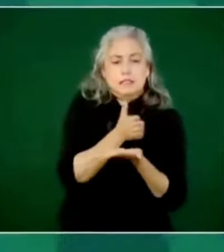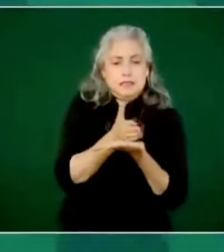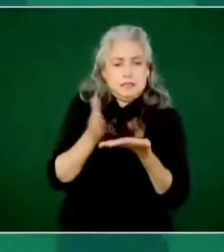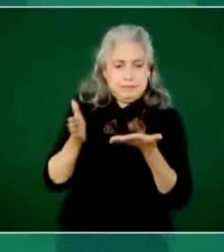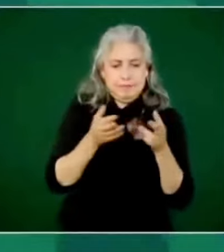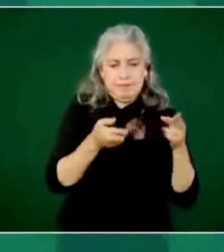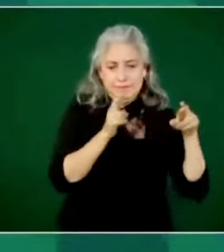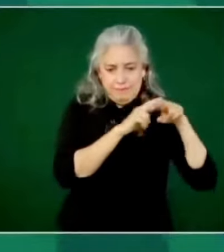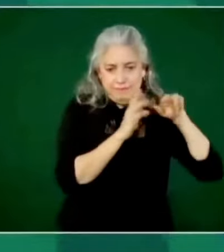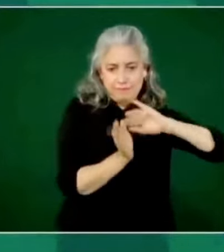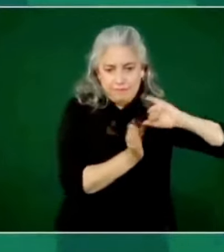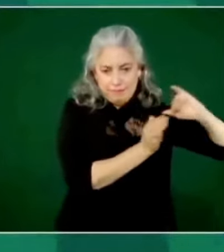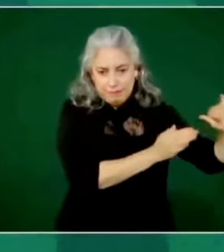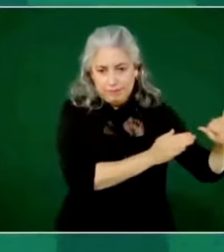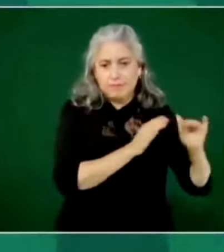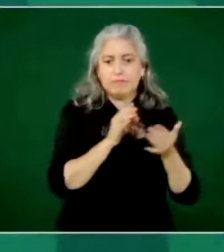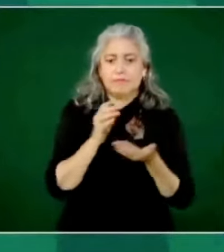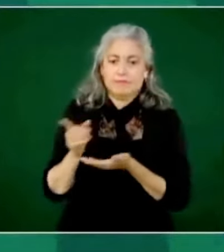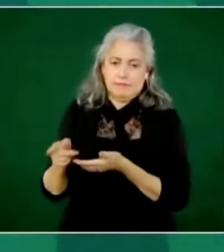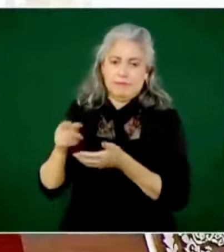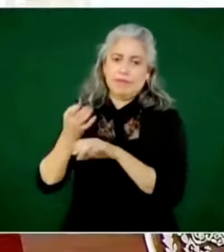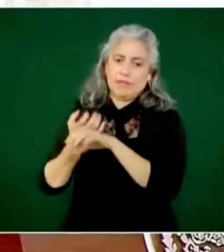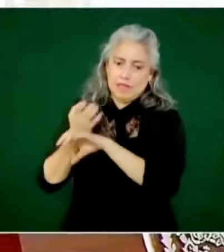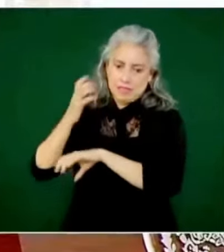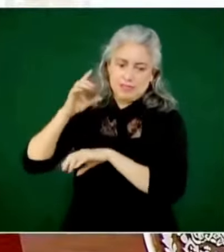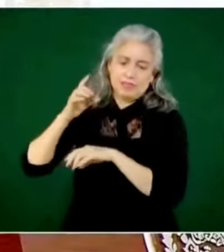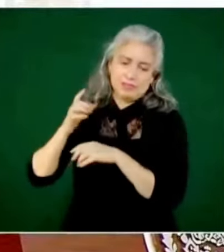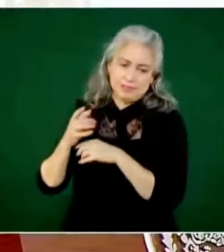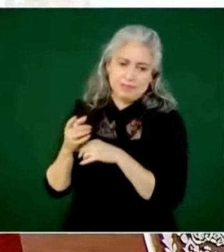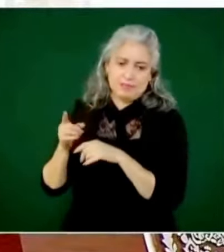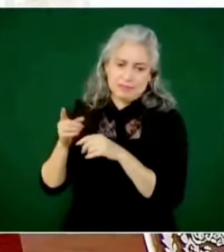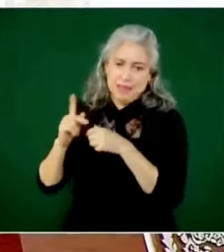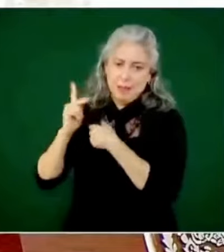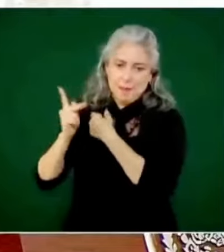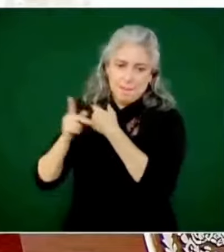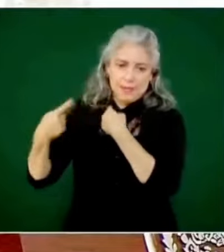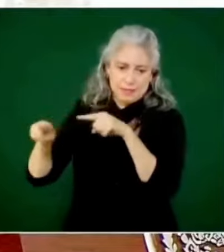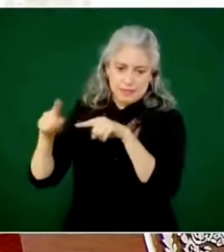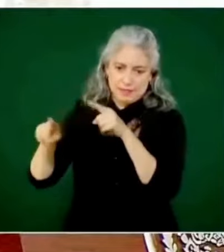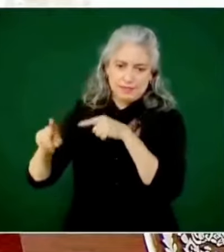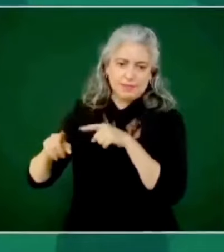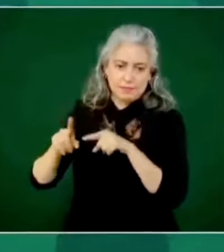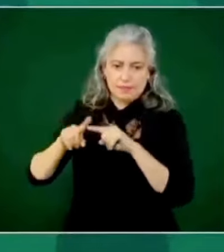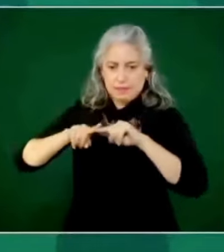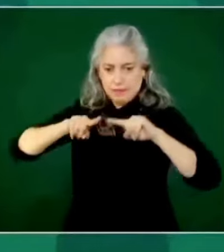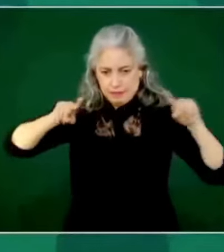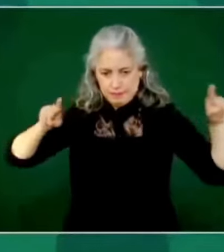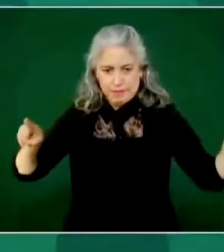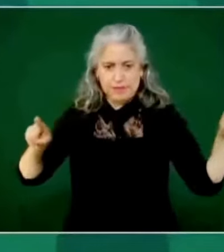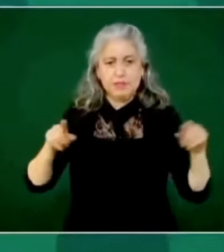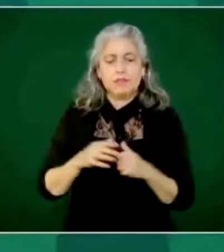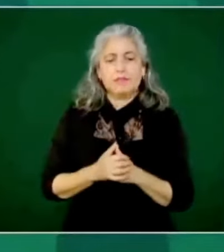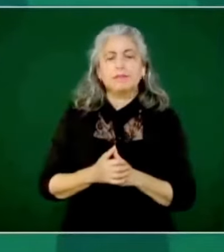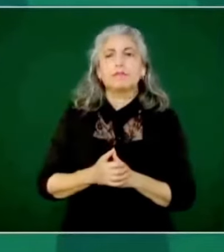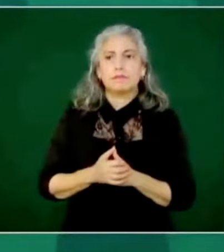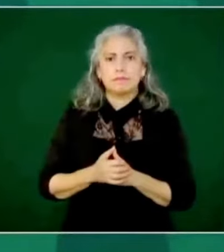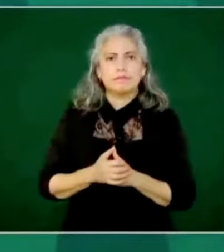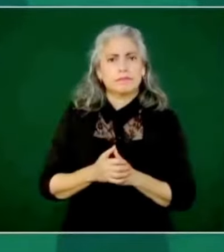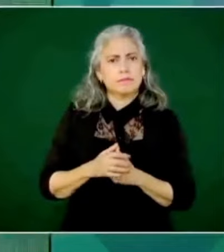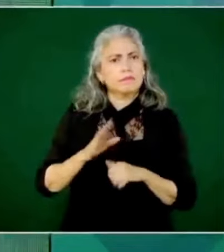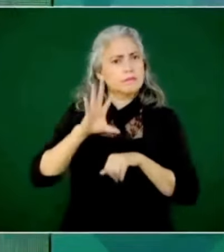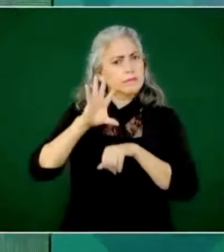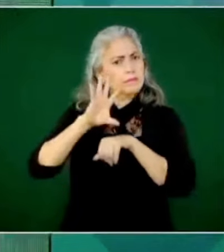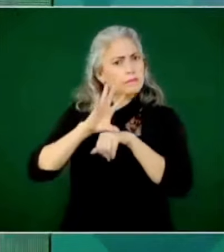permitieron expropiar a la jerarquía eclesiástica buena parte de su